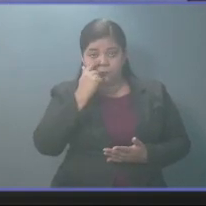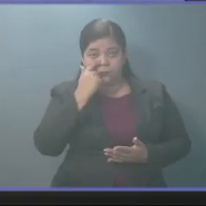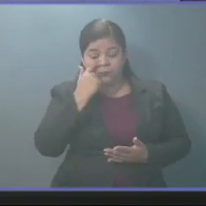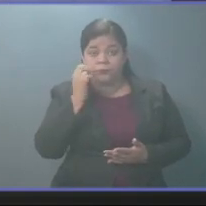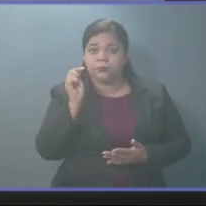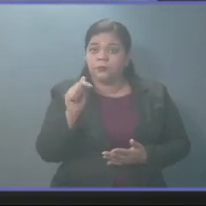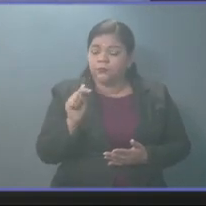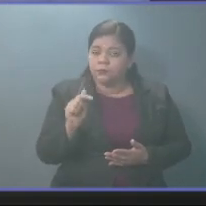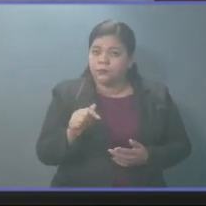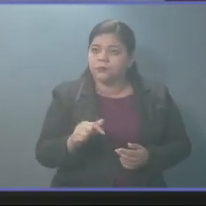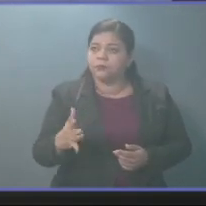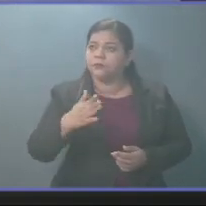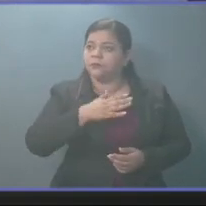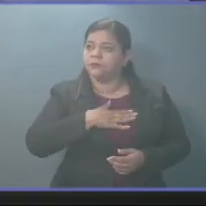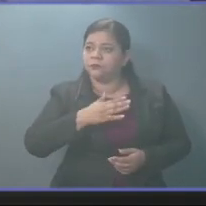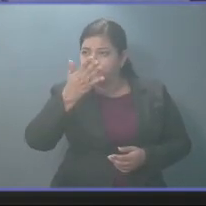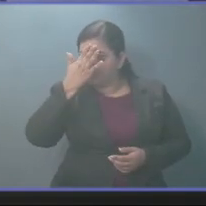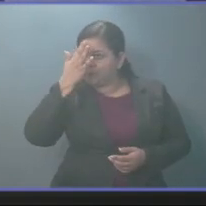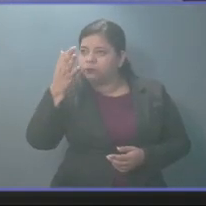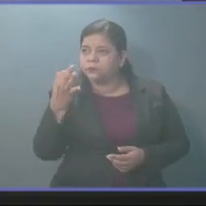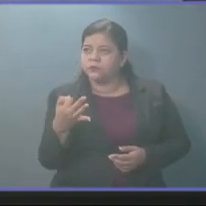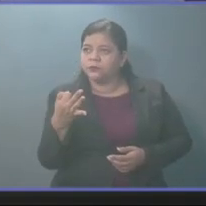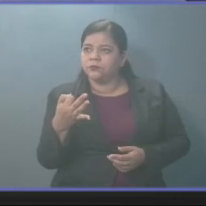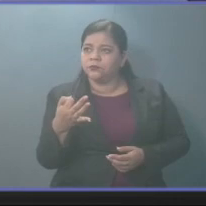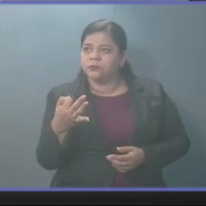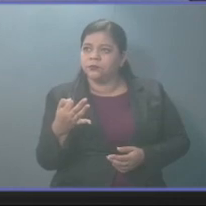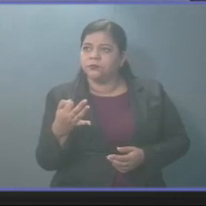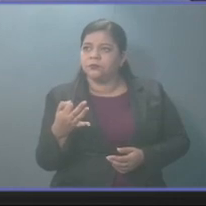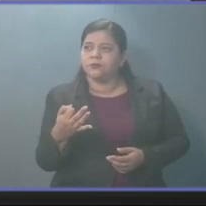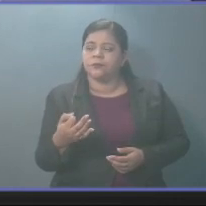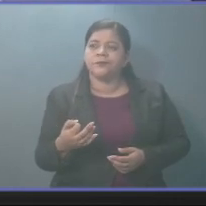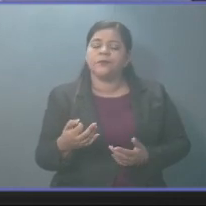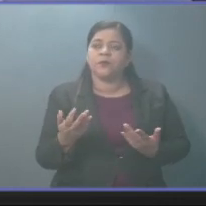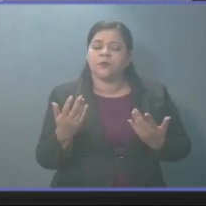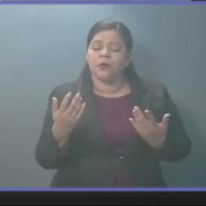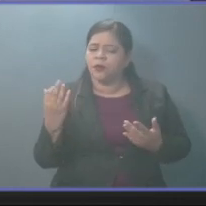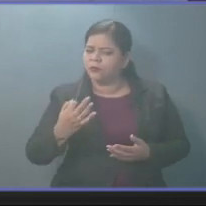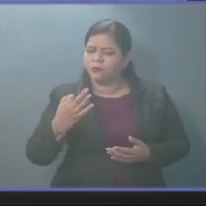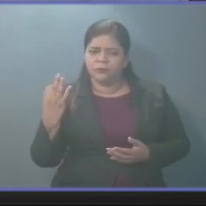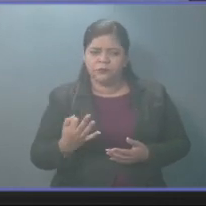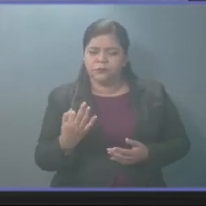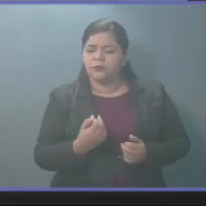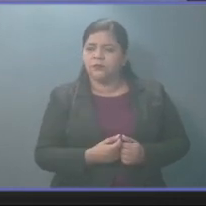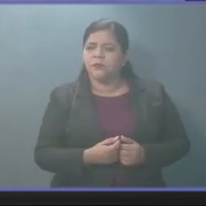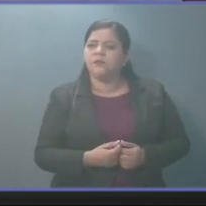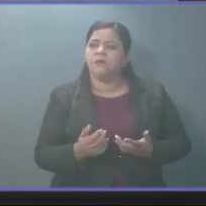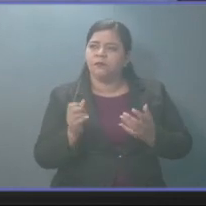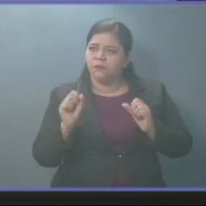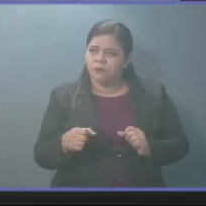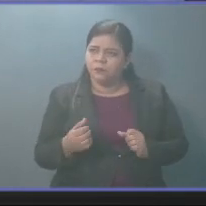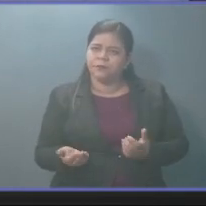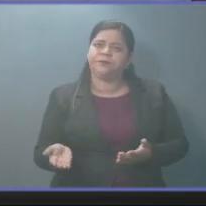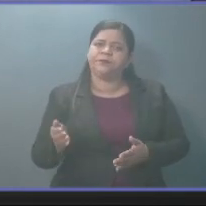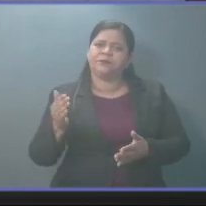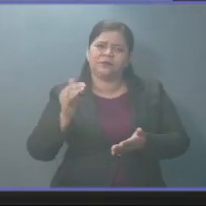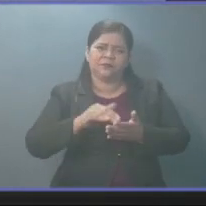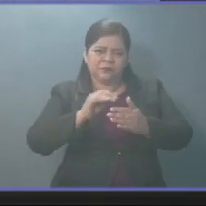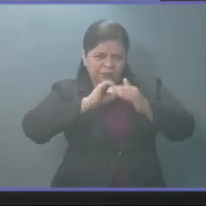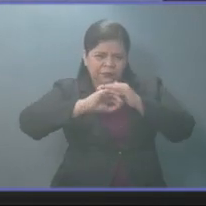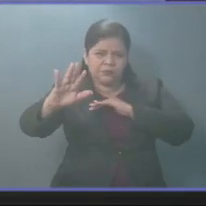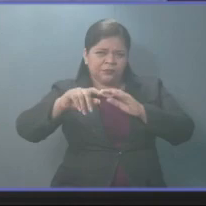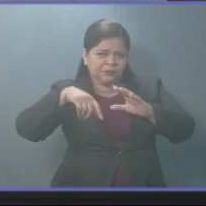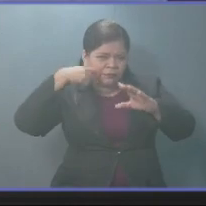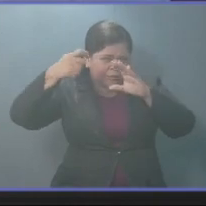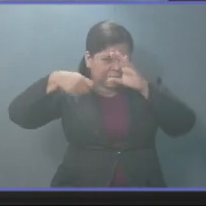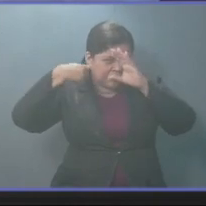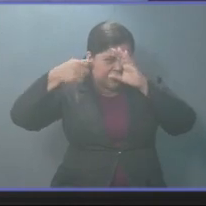lo tanto, yo no creo necesario, Presidente, que se reproduzca ese